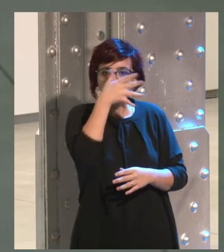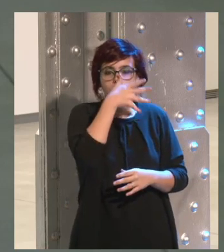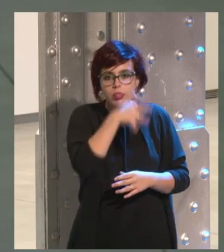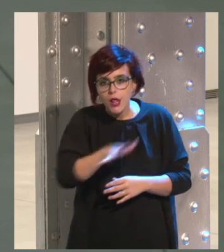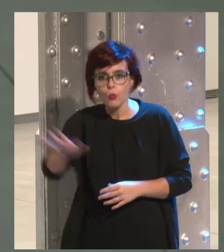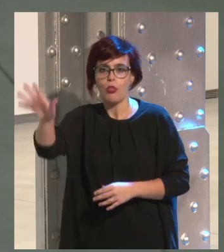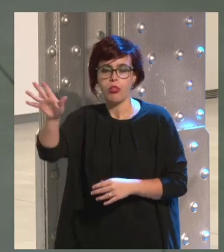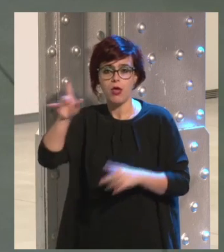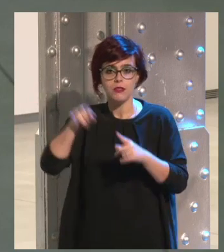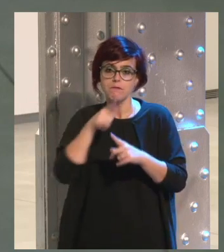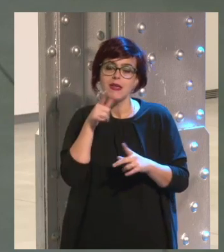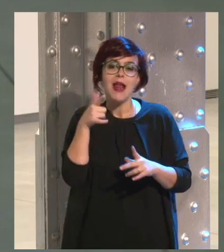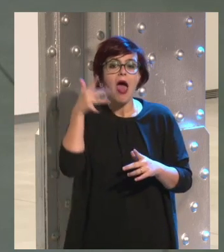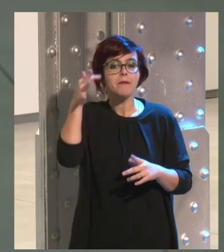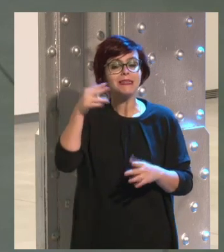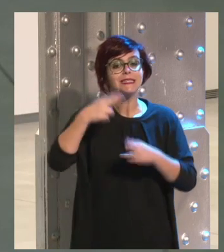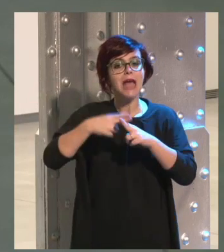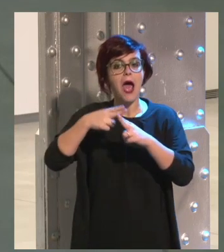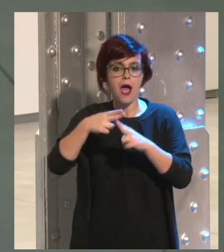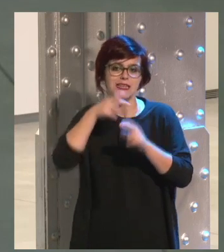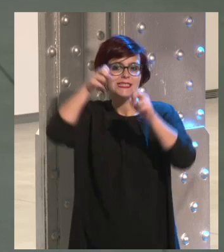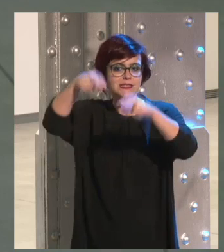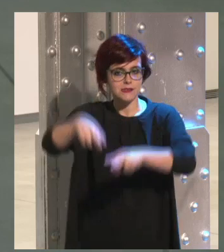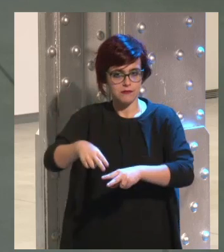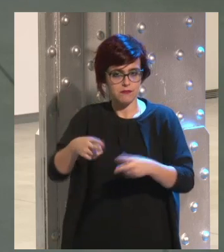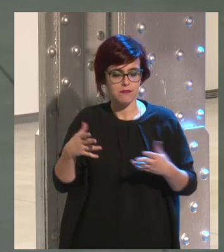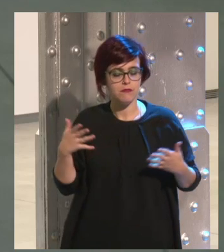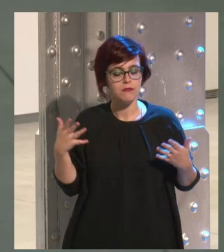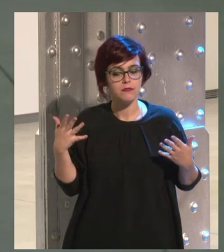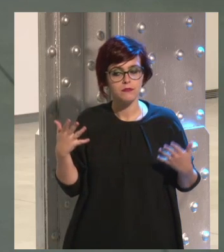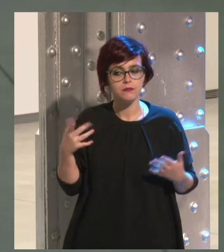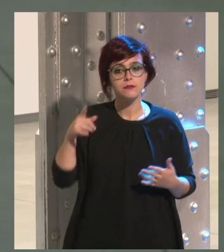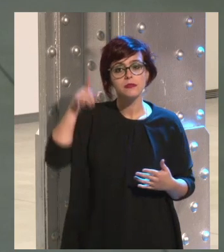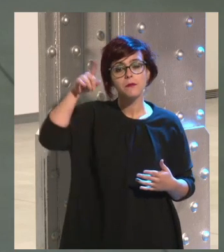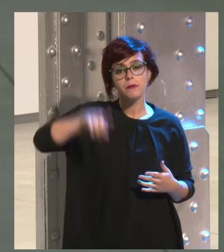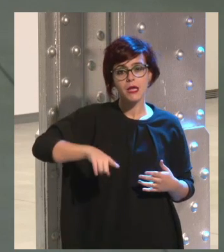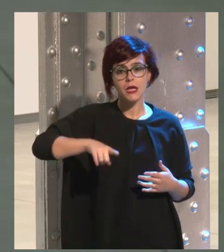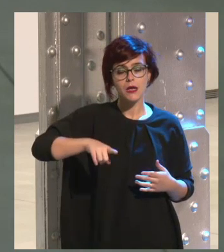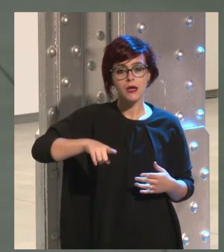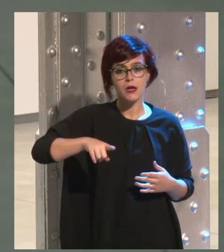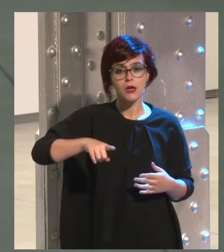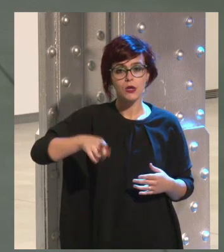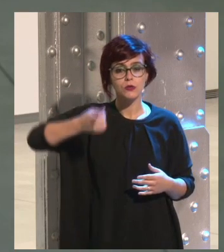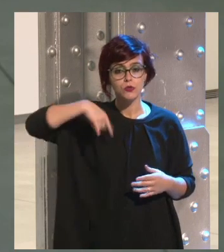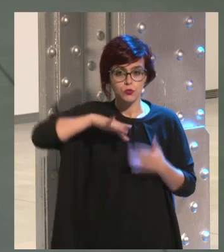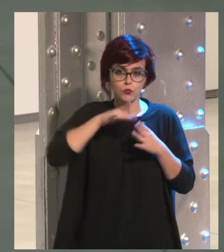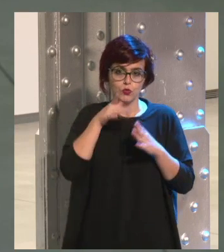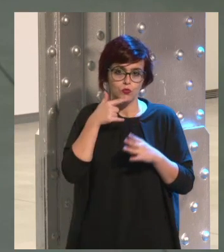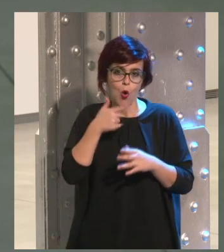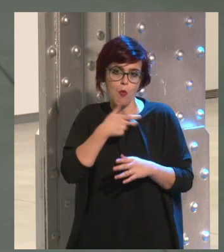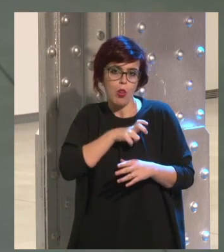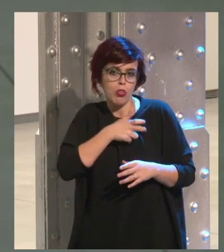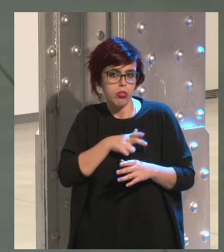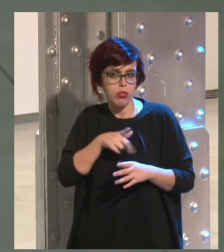rápida y sobre todo es anónima y por supuesto siempre trabajamos con los cuerpos y fuerzas de seguridad del Estado en todos